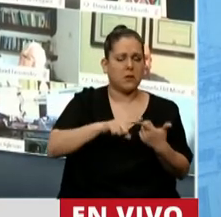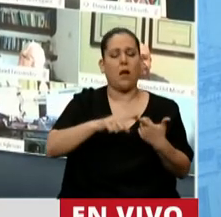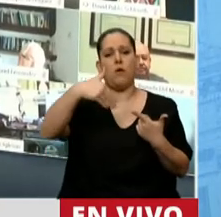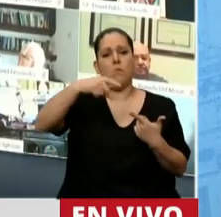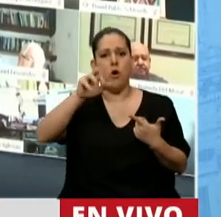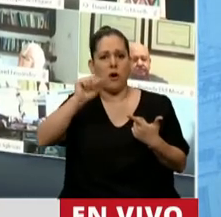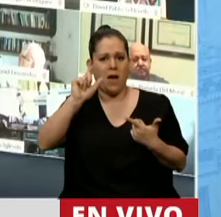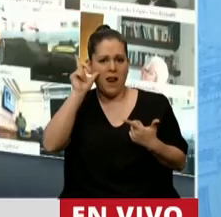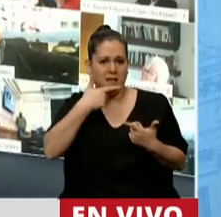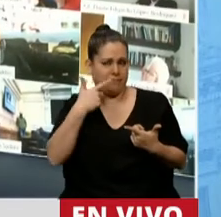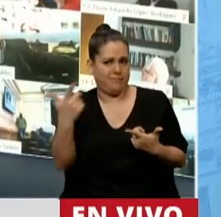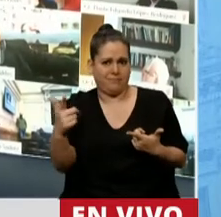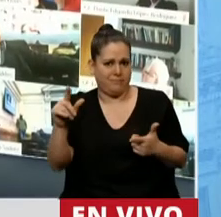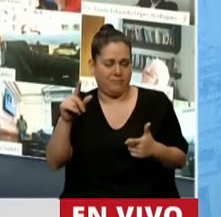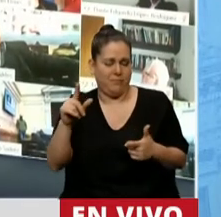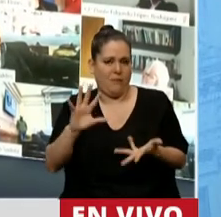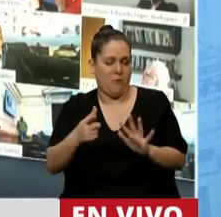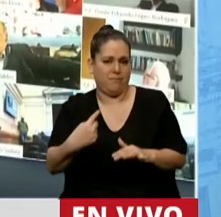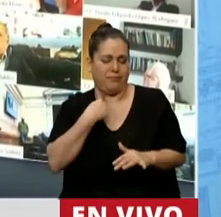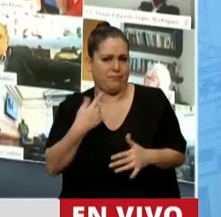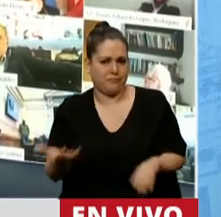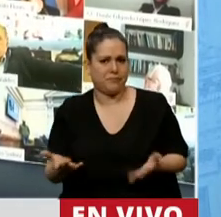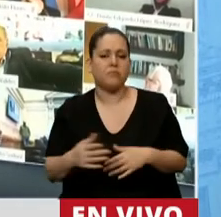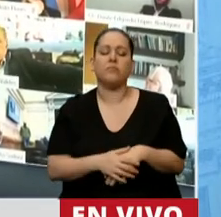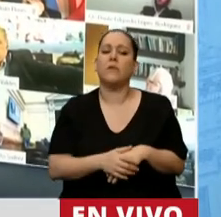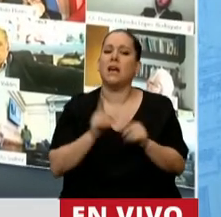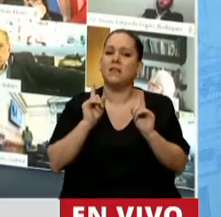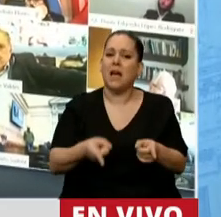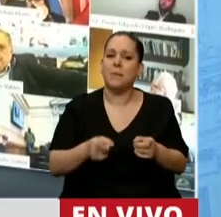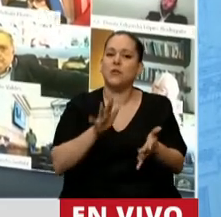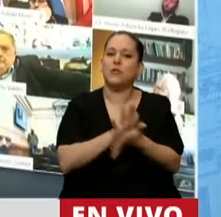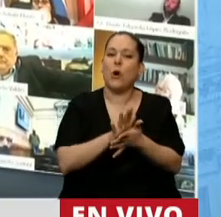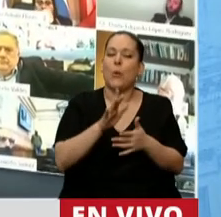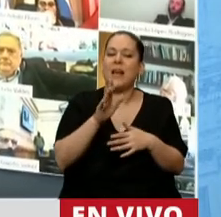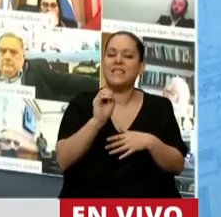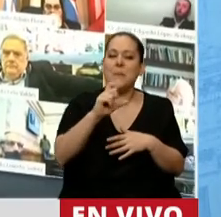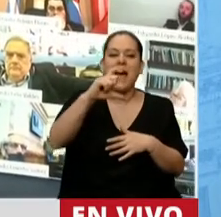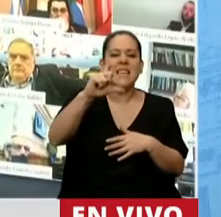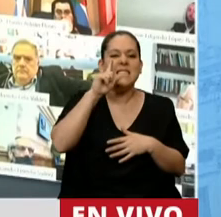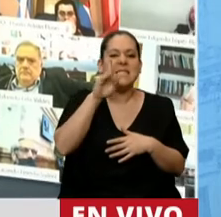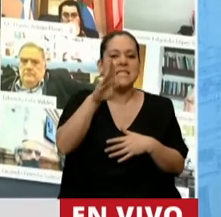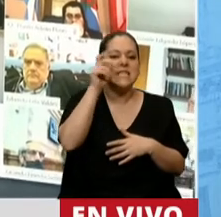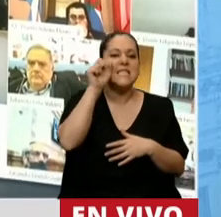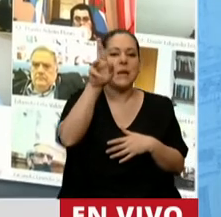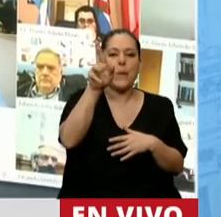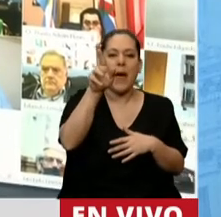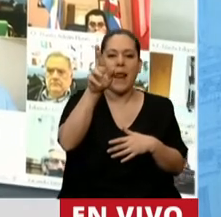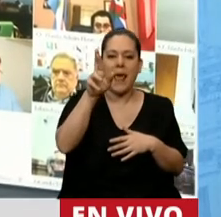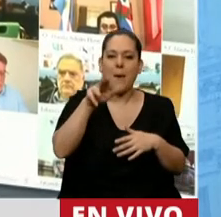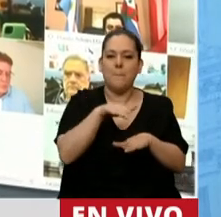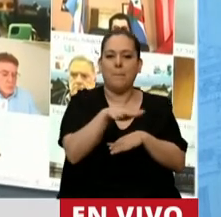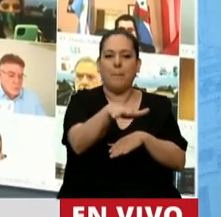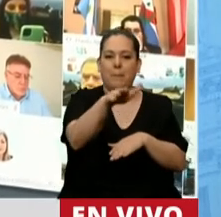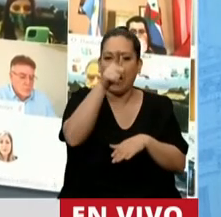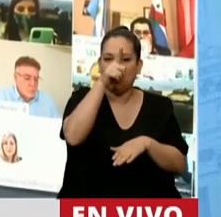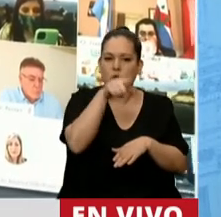Ministra Frédéric utiliza el sistema de ciberpatrullaje para medir el humor social o para ver si hay